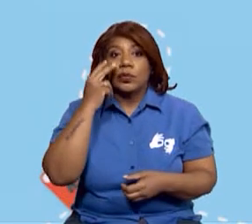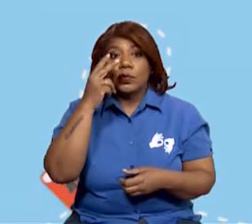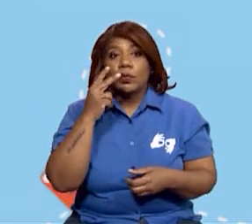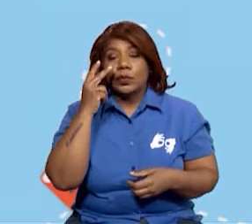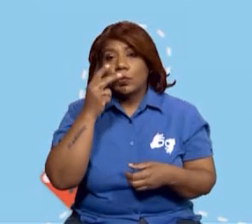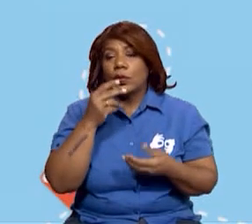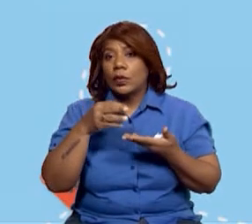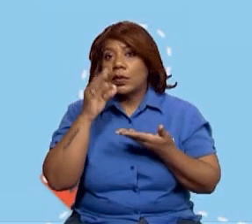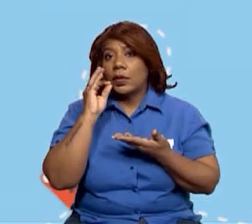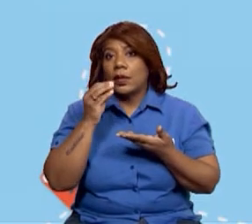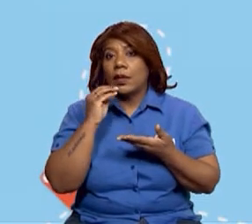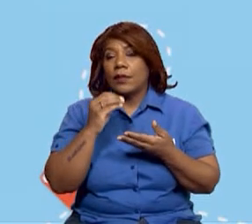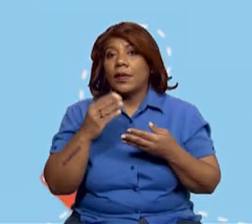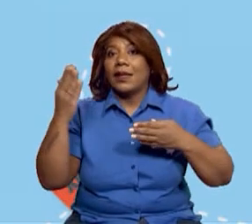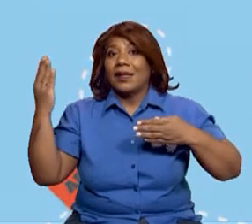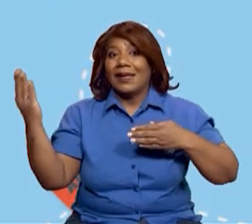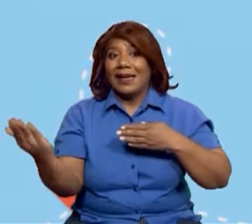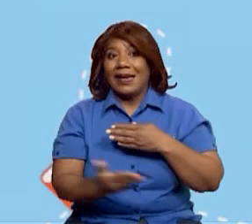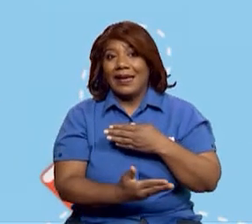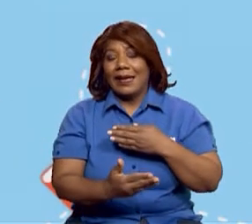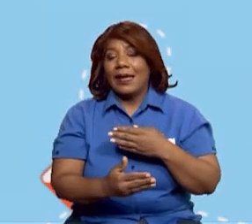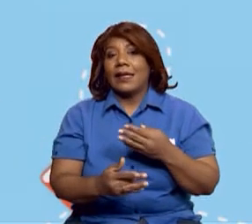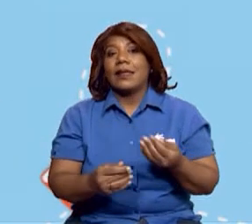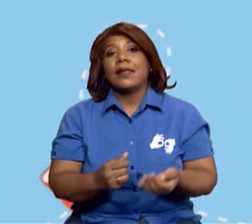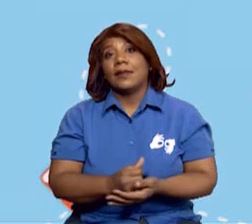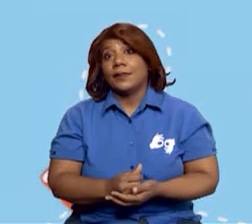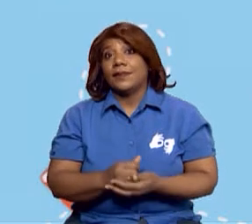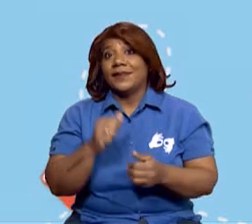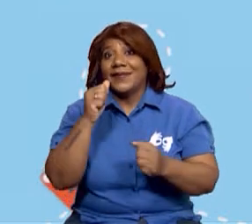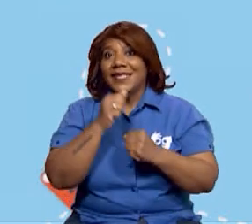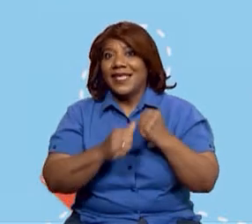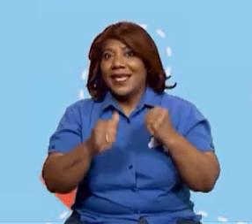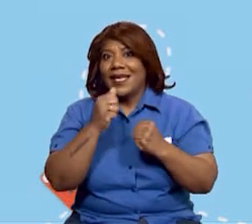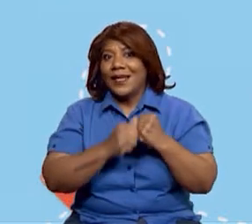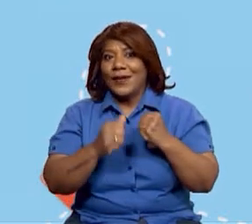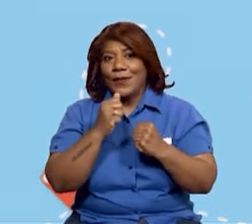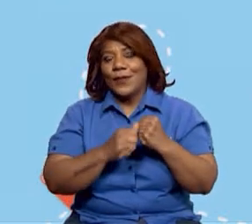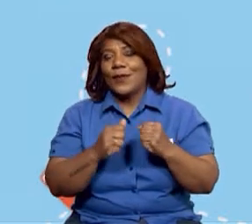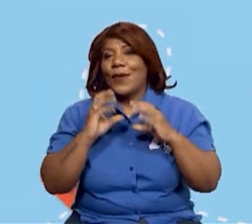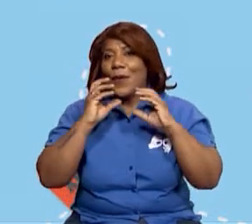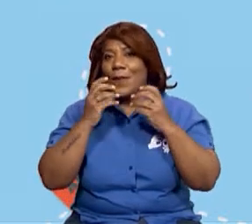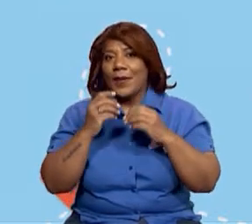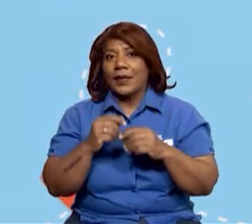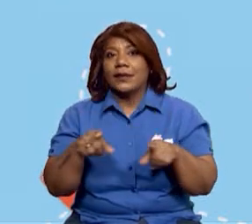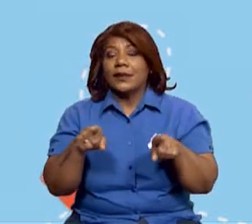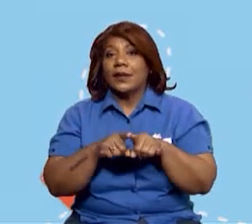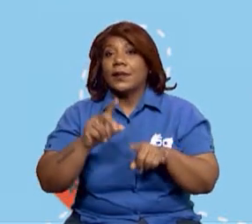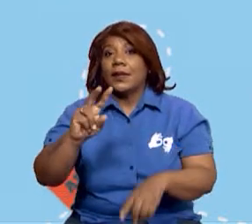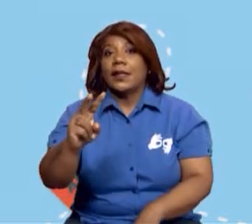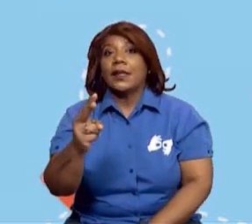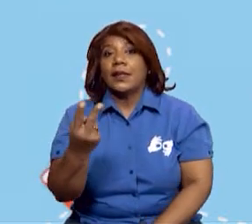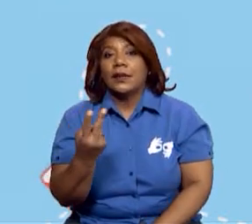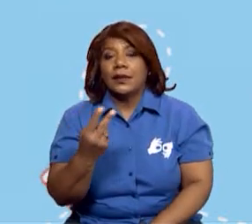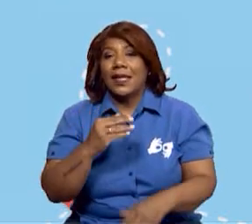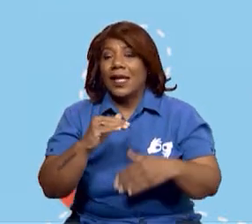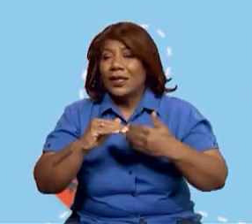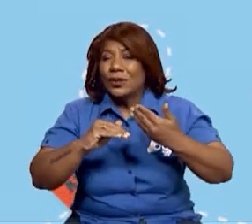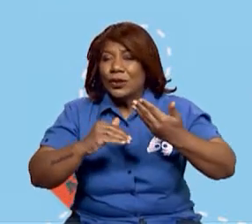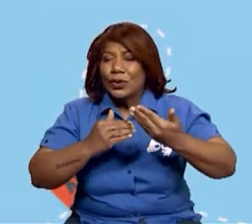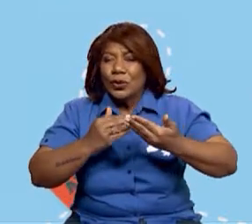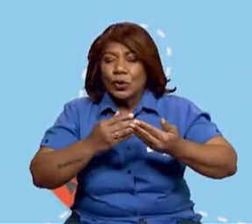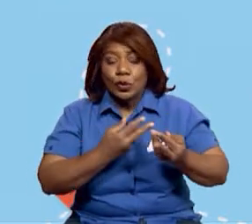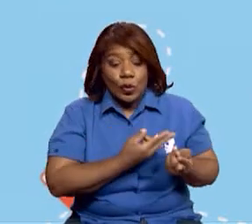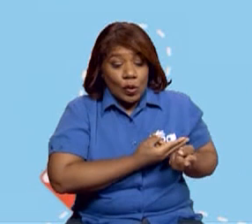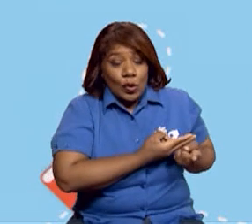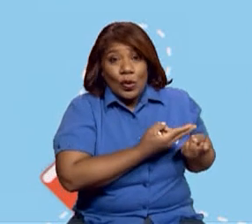banano, el café, el azúcar. También tenemos en el secundario, que es el que está dedicado a la transformación de la